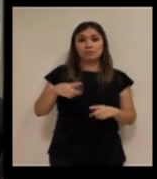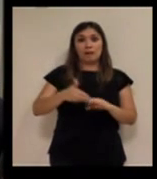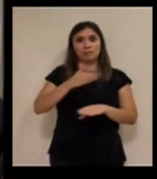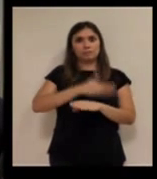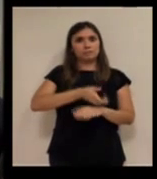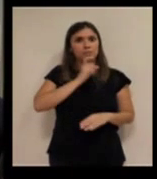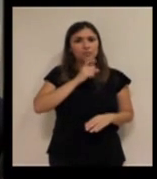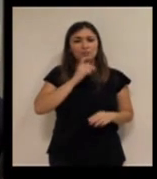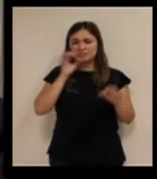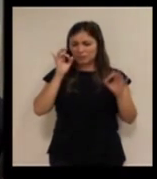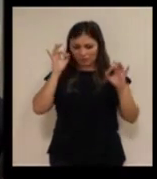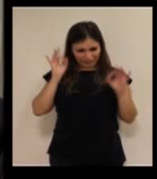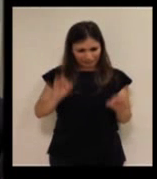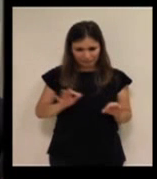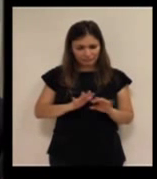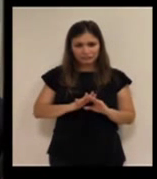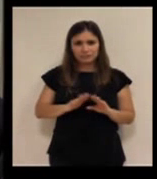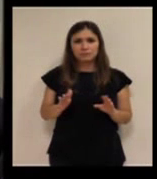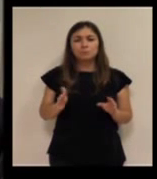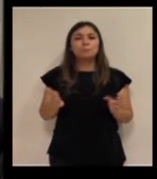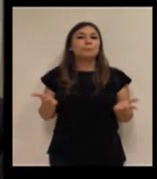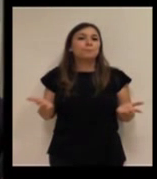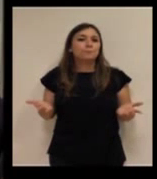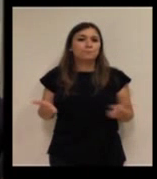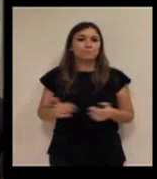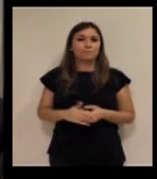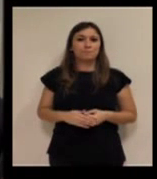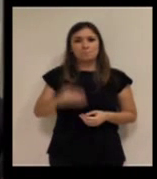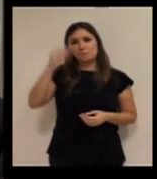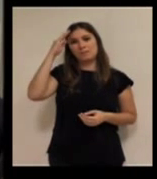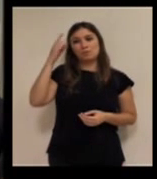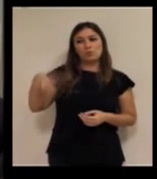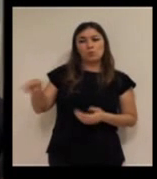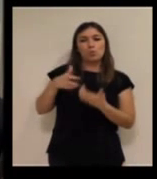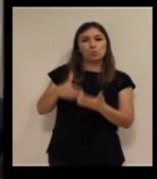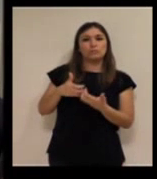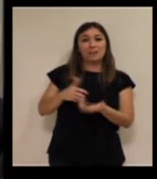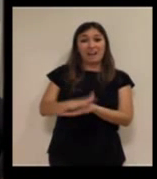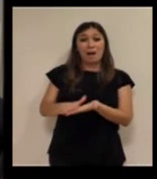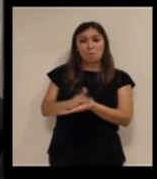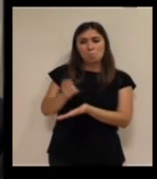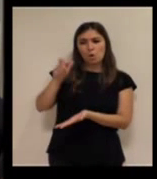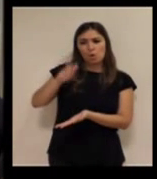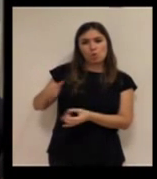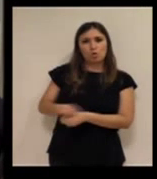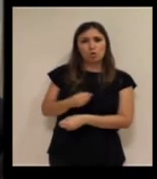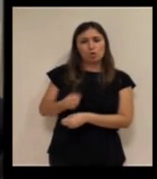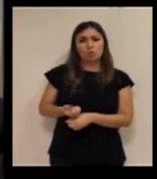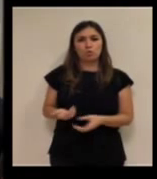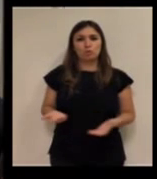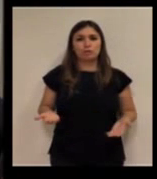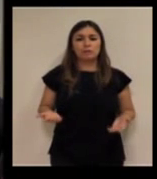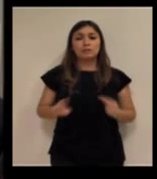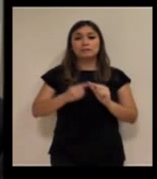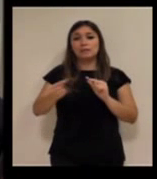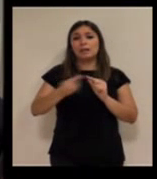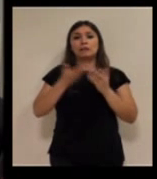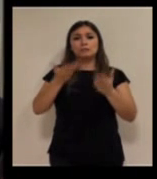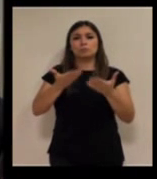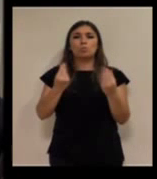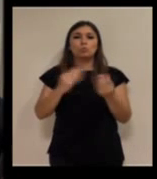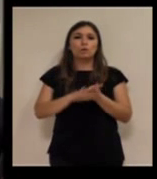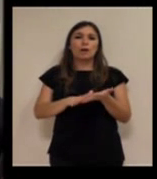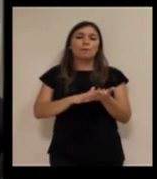ellos han sido complejas lo son pero que hay que luchar por eso y se habla muy poco. Se habla en